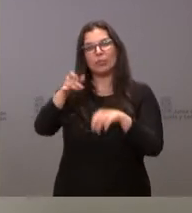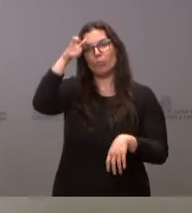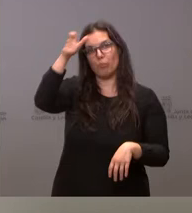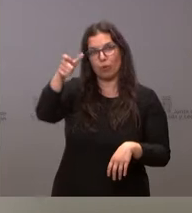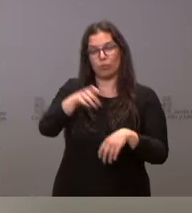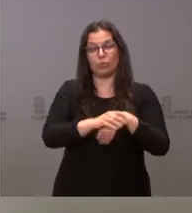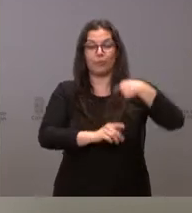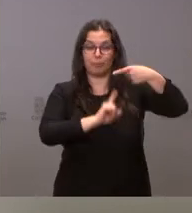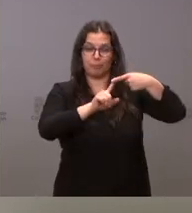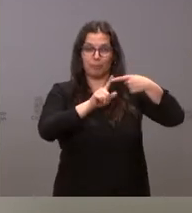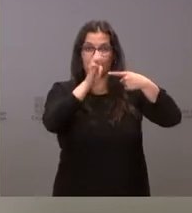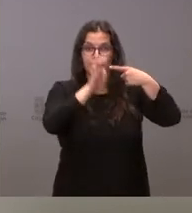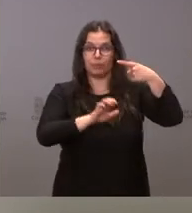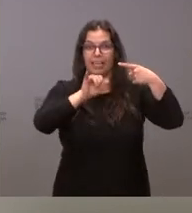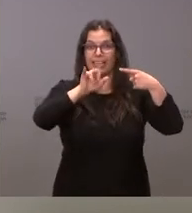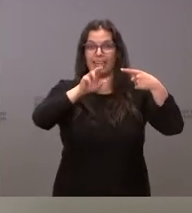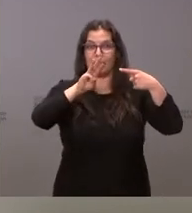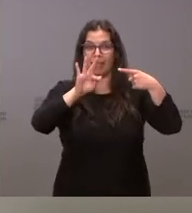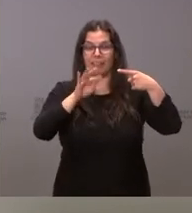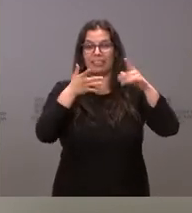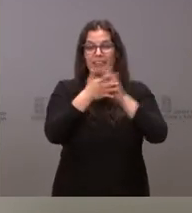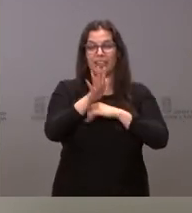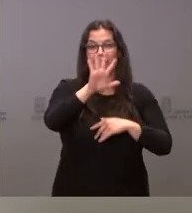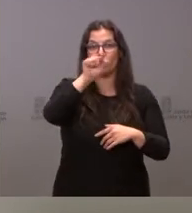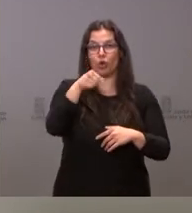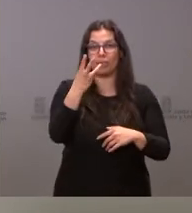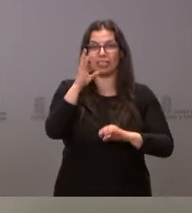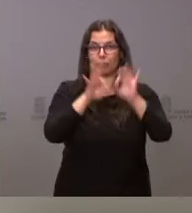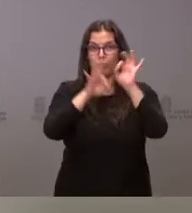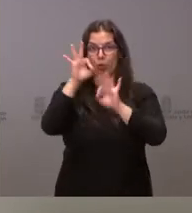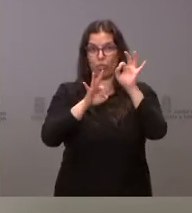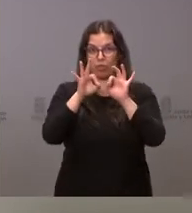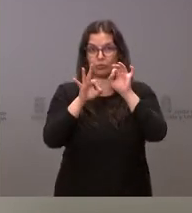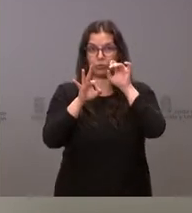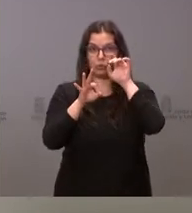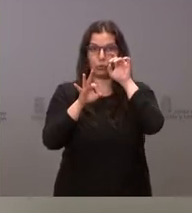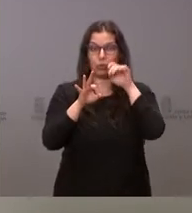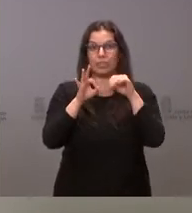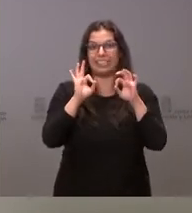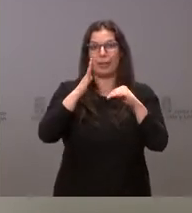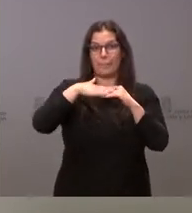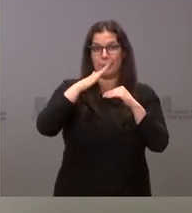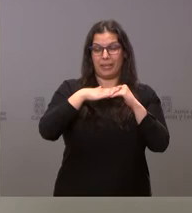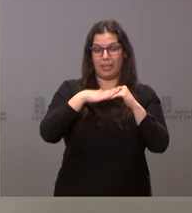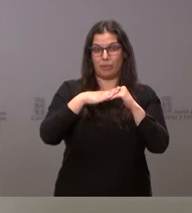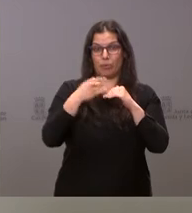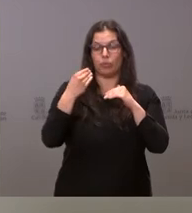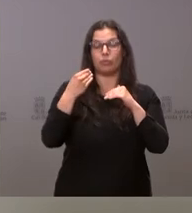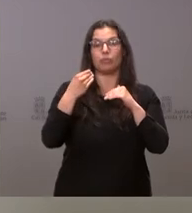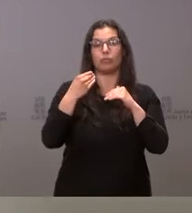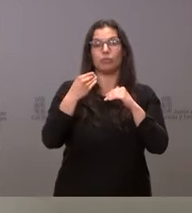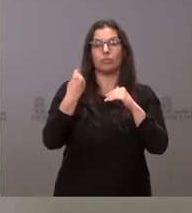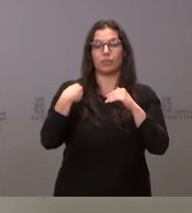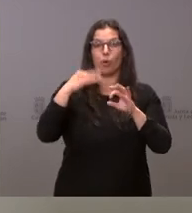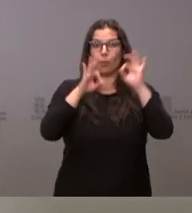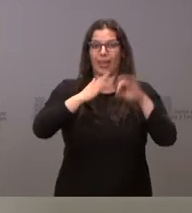a la bajada del IRPF, es una reducción del 5,3% en el tipo mínimo de gravamen del IRPF en el tramo